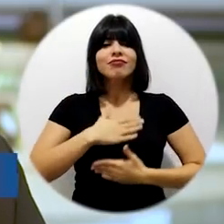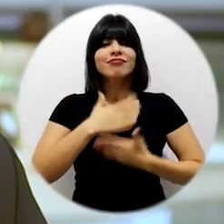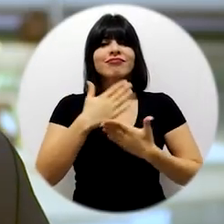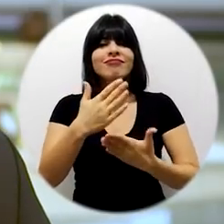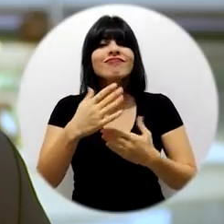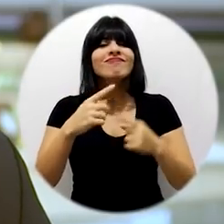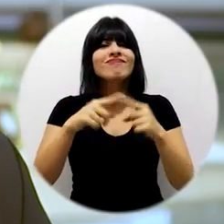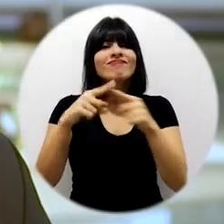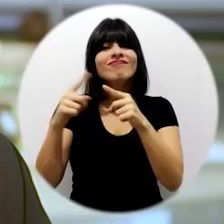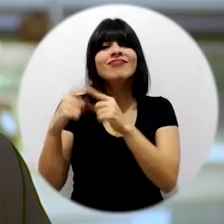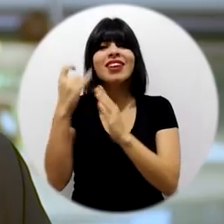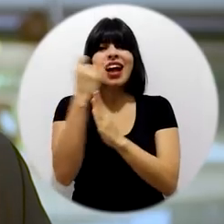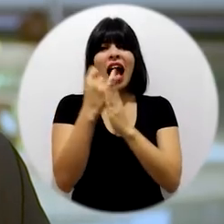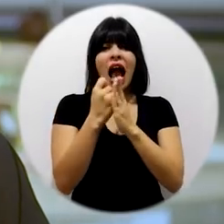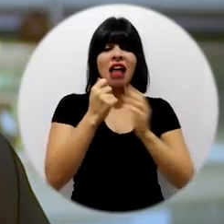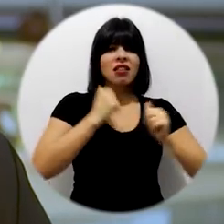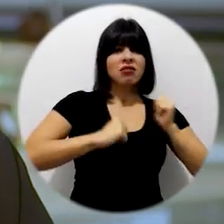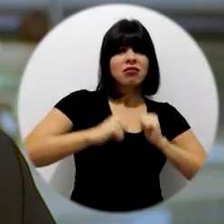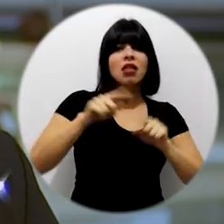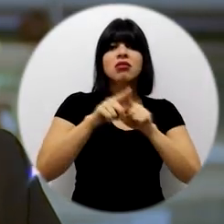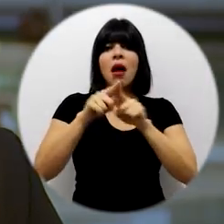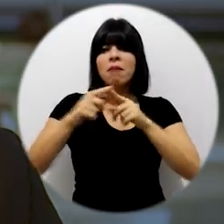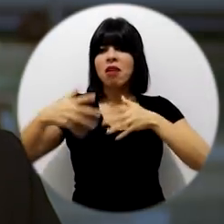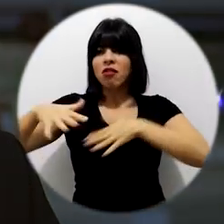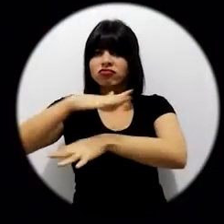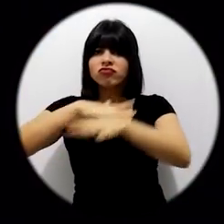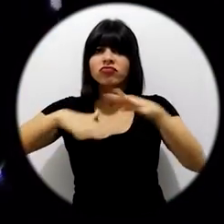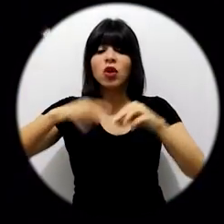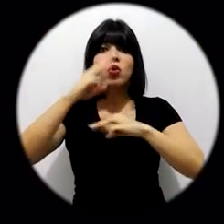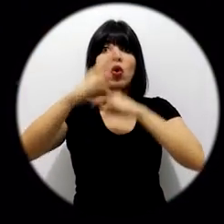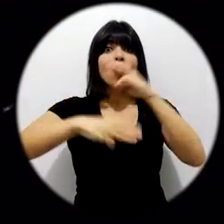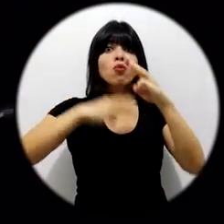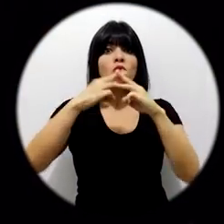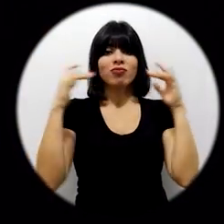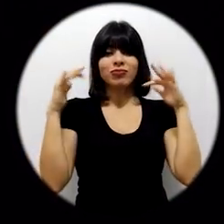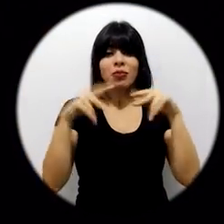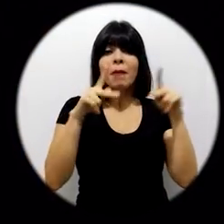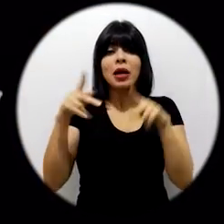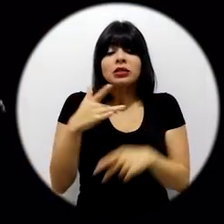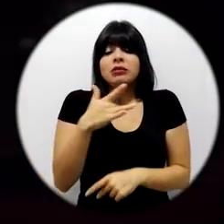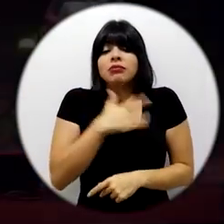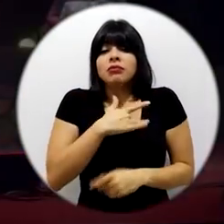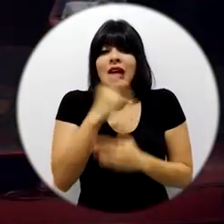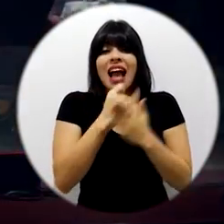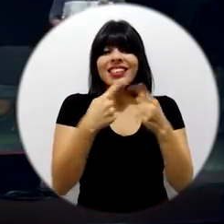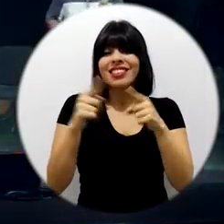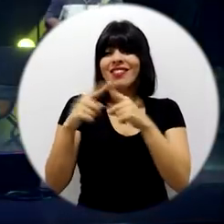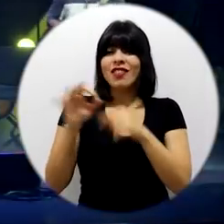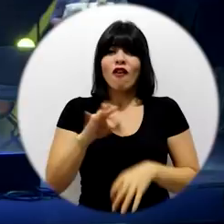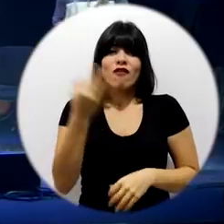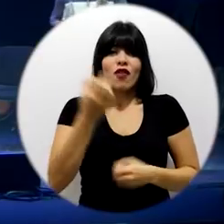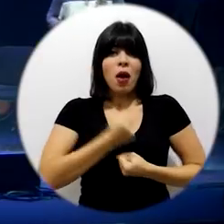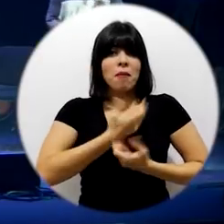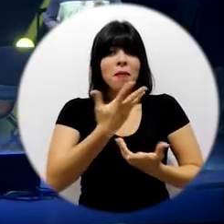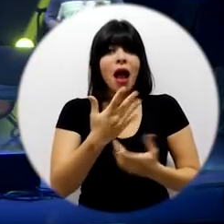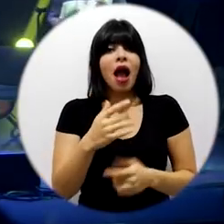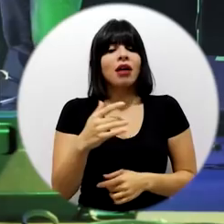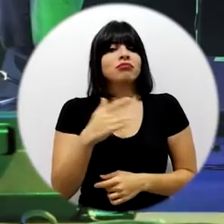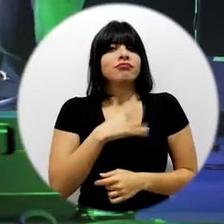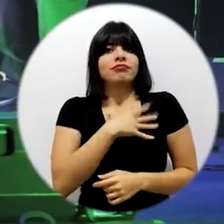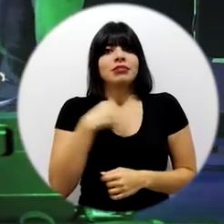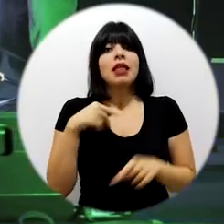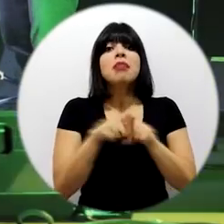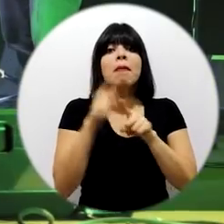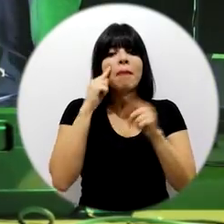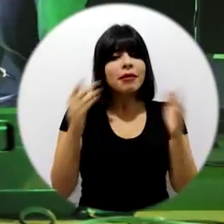ventana a la excelencia del arte escénico y urbano mundial. Es una fiesta para los amantes del arte en todas sus manifestaciones, así como una plataforma